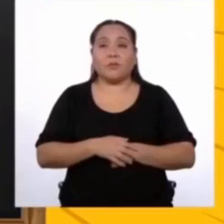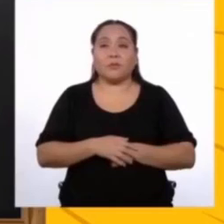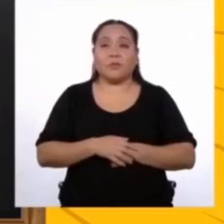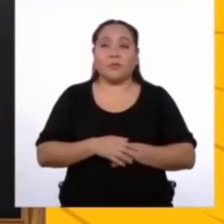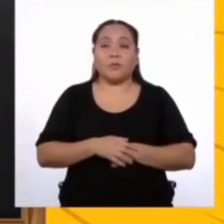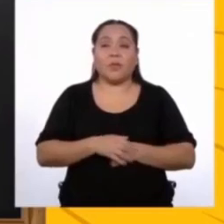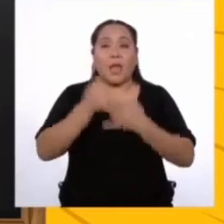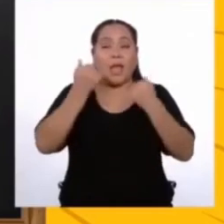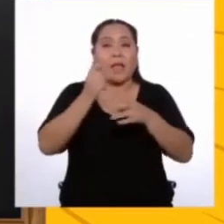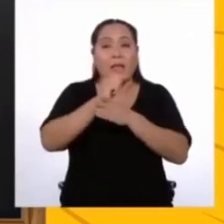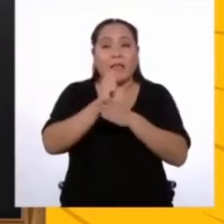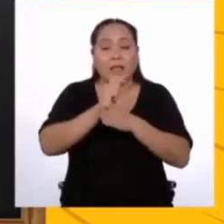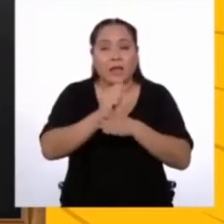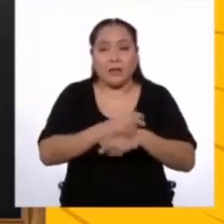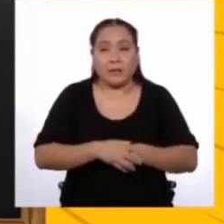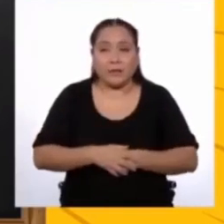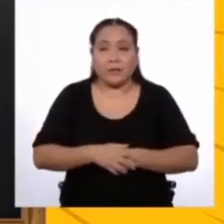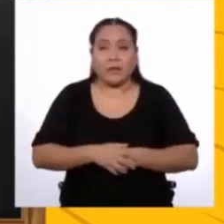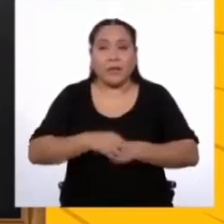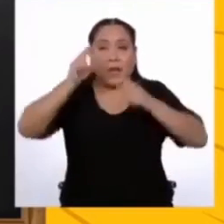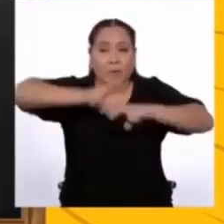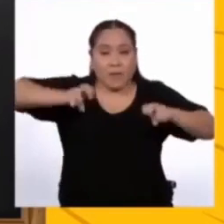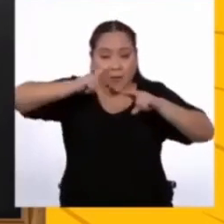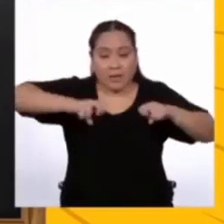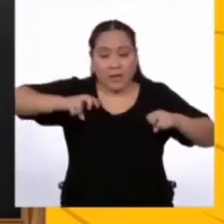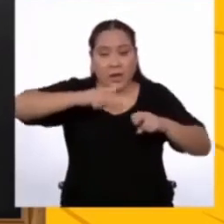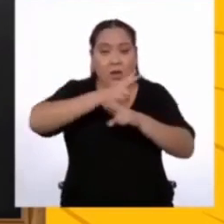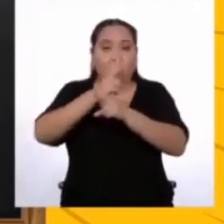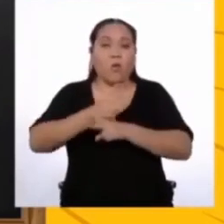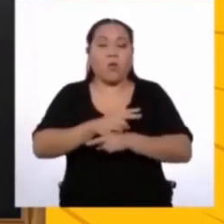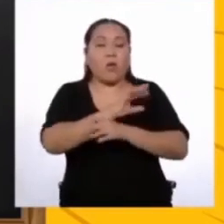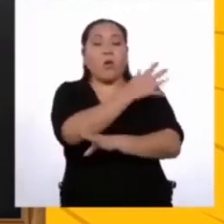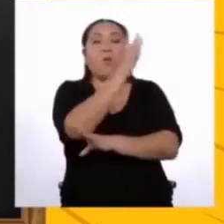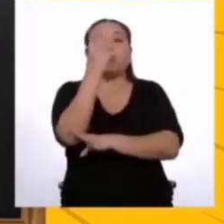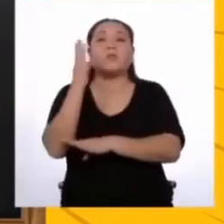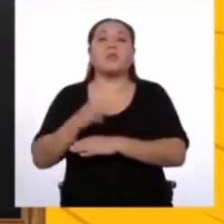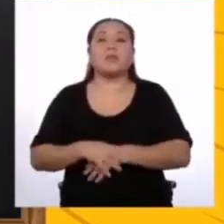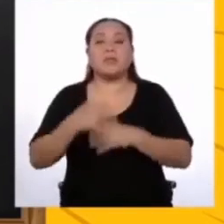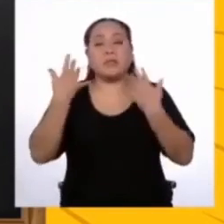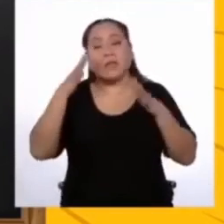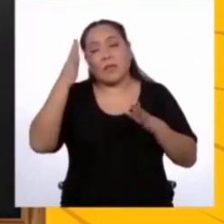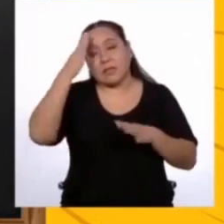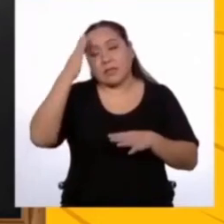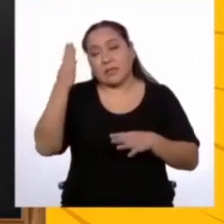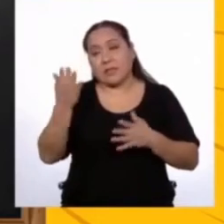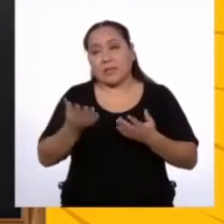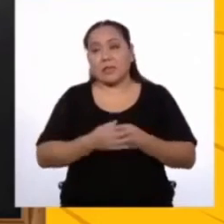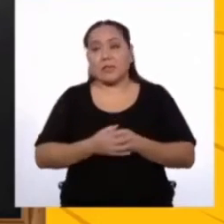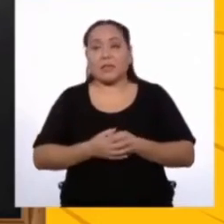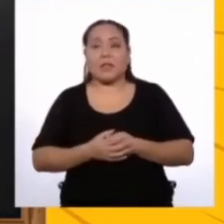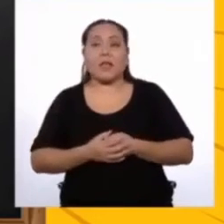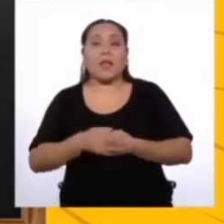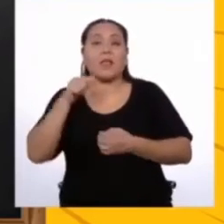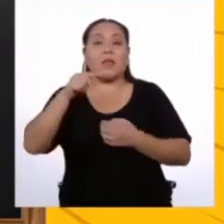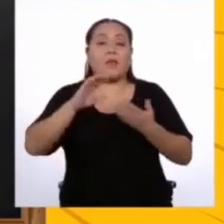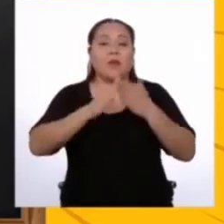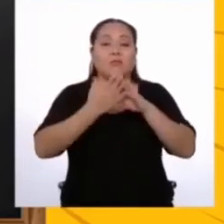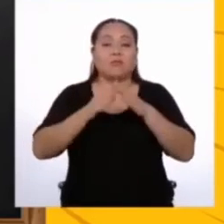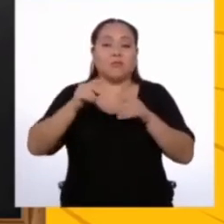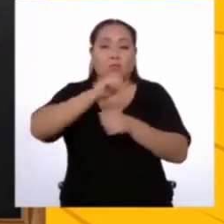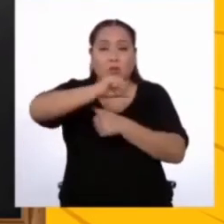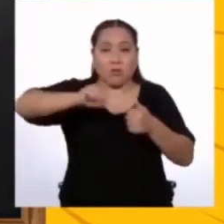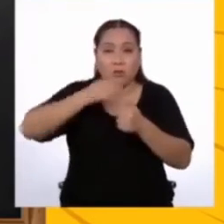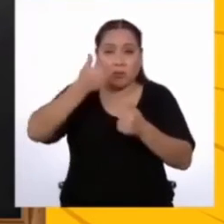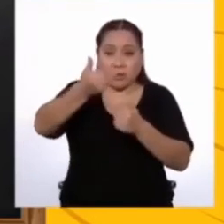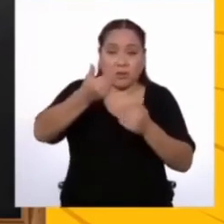El reto de hoy es... Investigar sobre el cuidado de los bosques, ya sea en la región donde vives o en cualquier lugar del